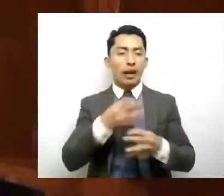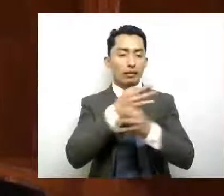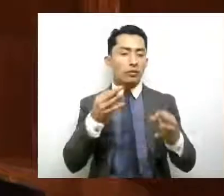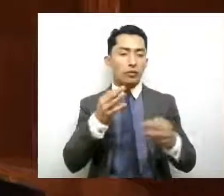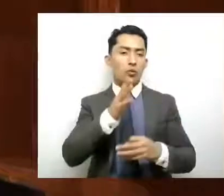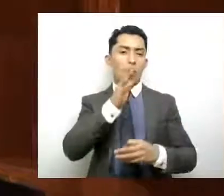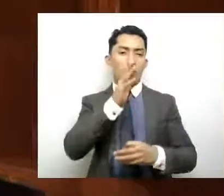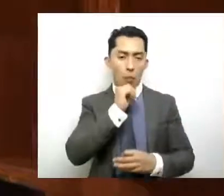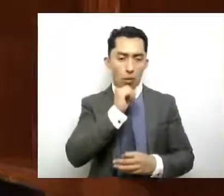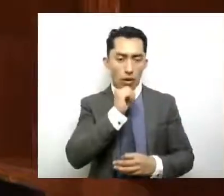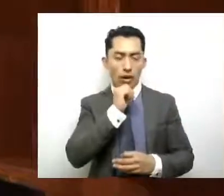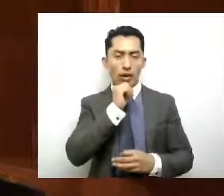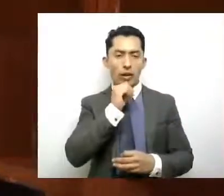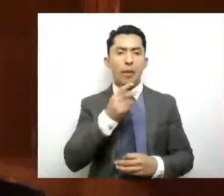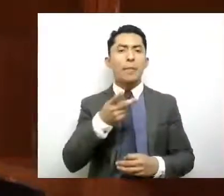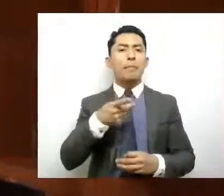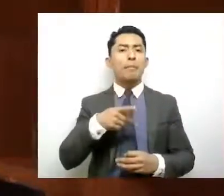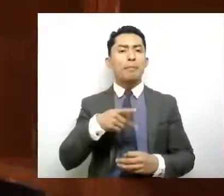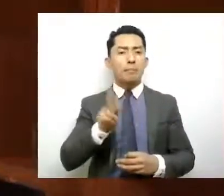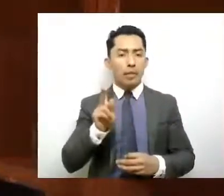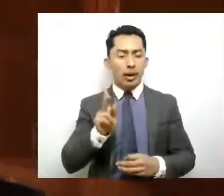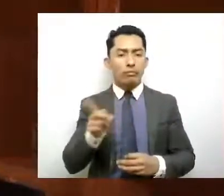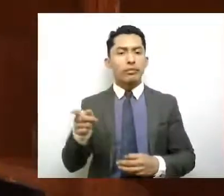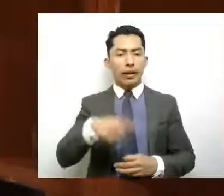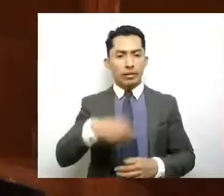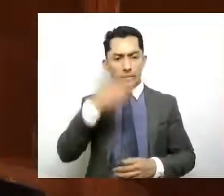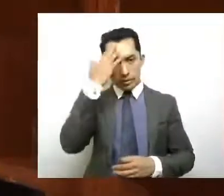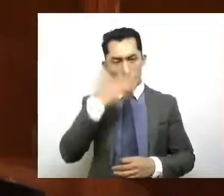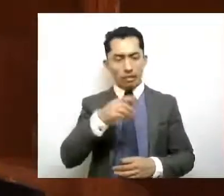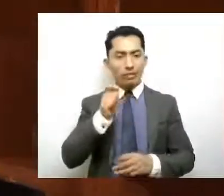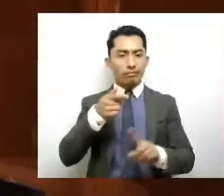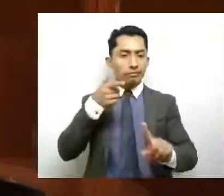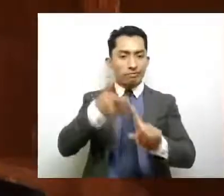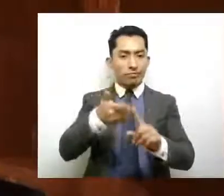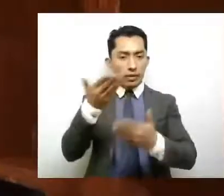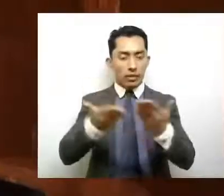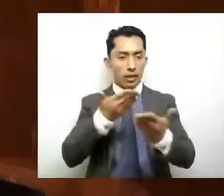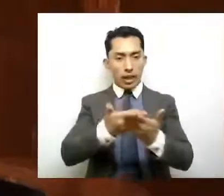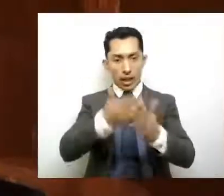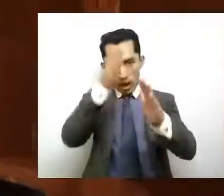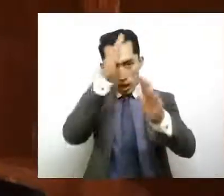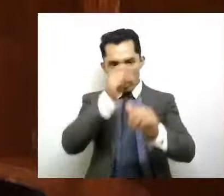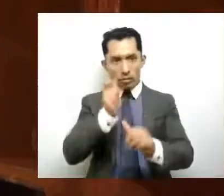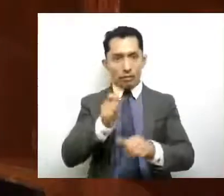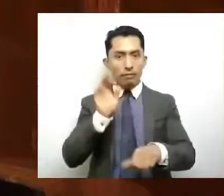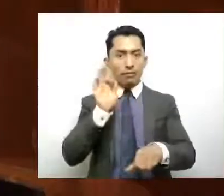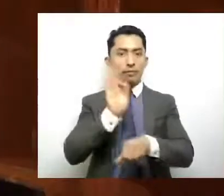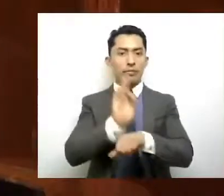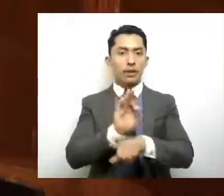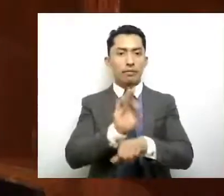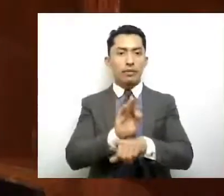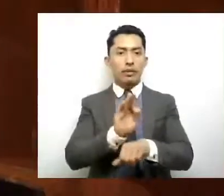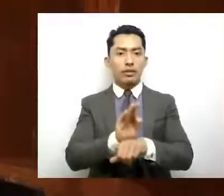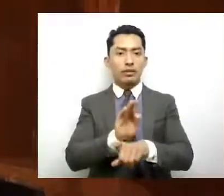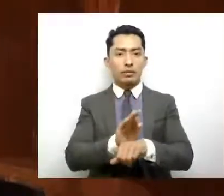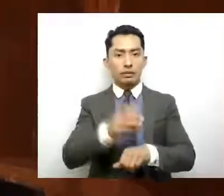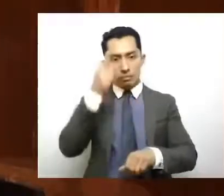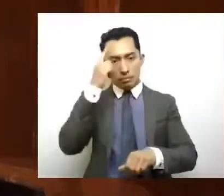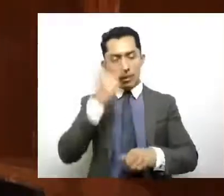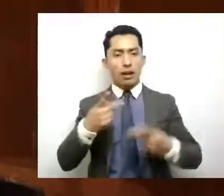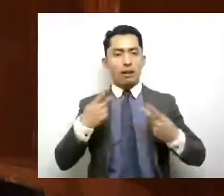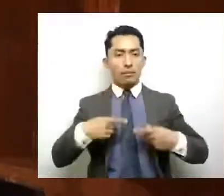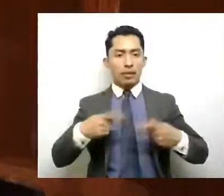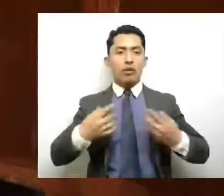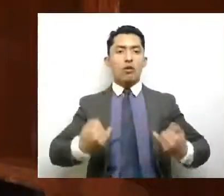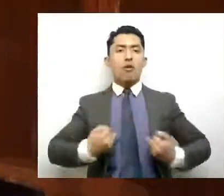pero sin embargo, ellos saben que este punto de acuerdo es en beneficio de los jóvenes que